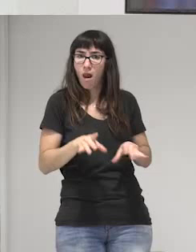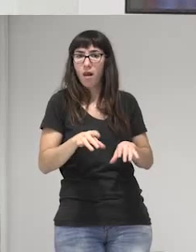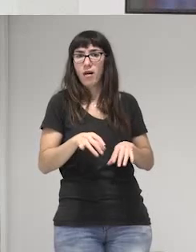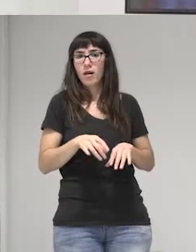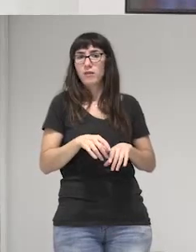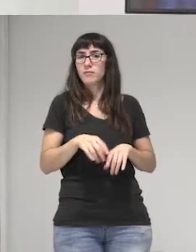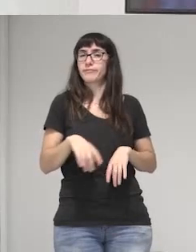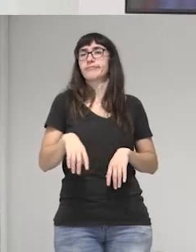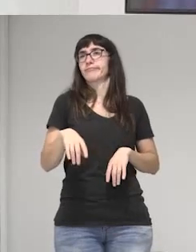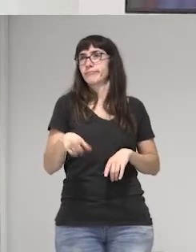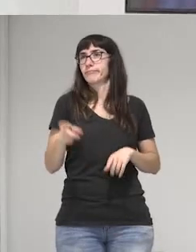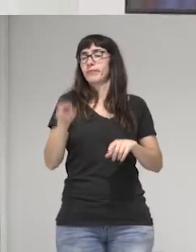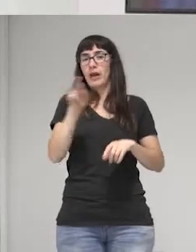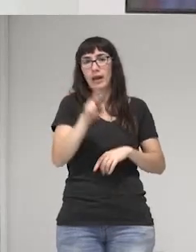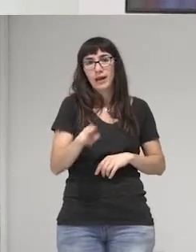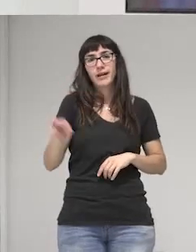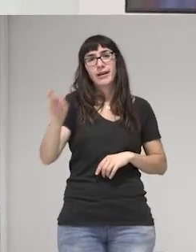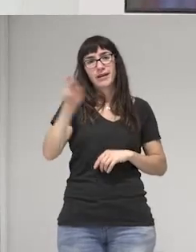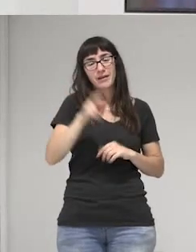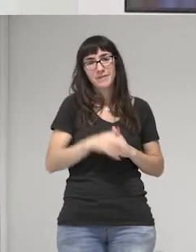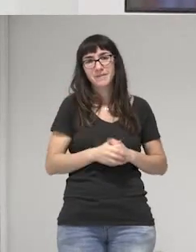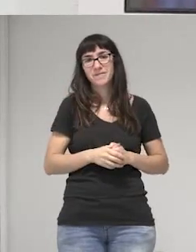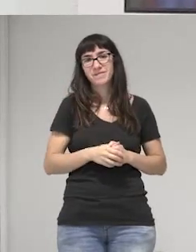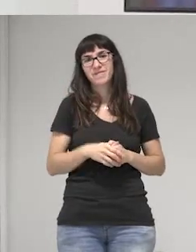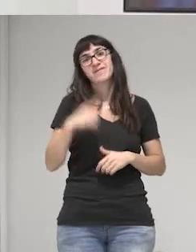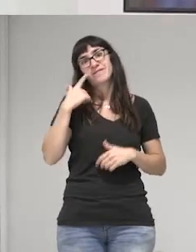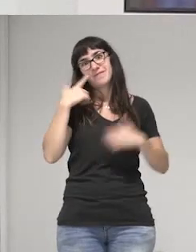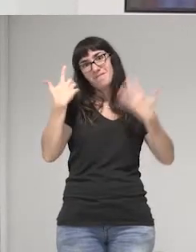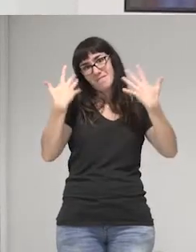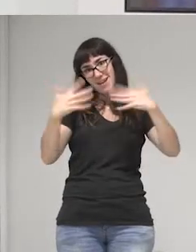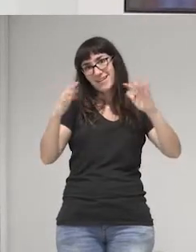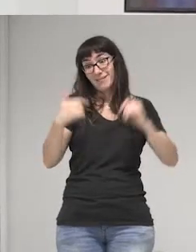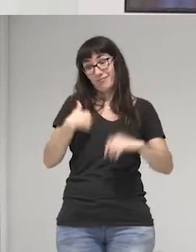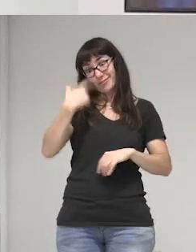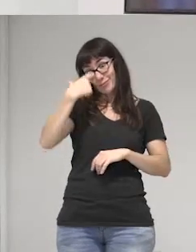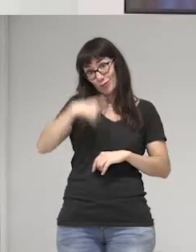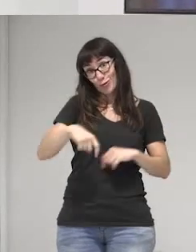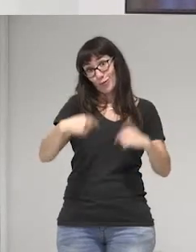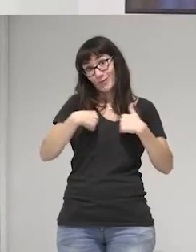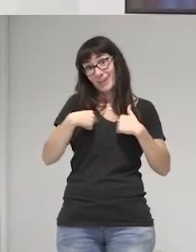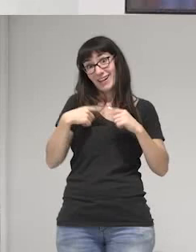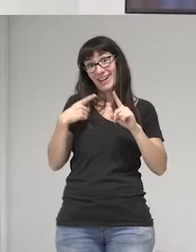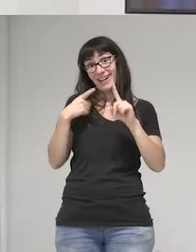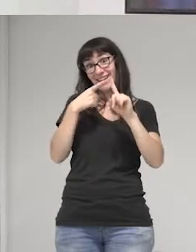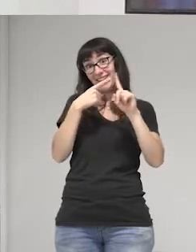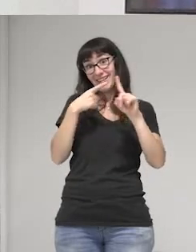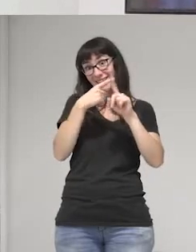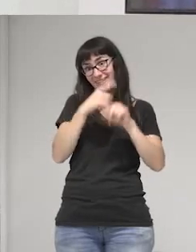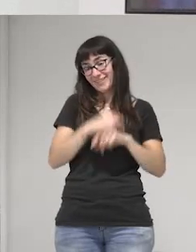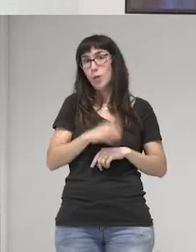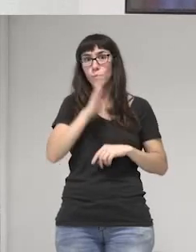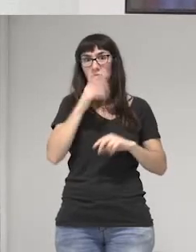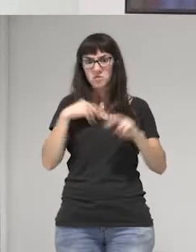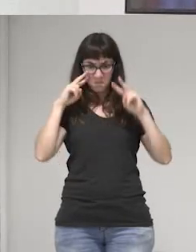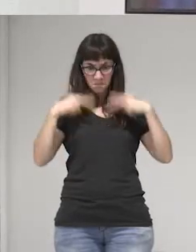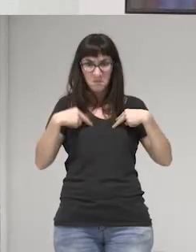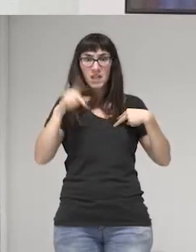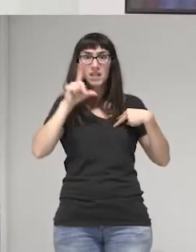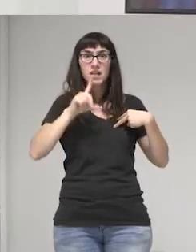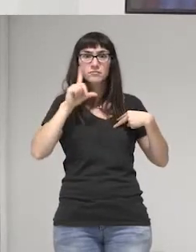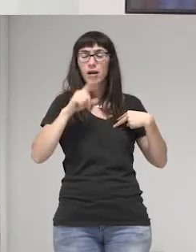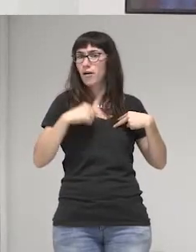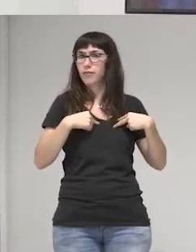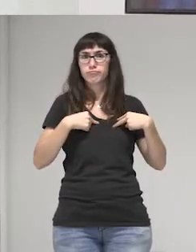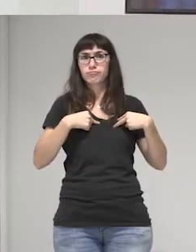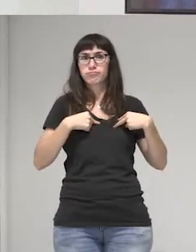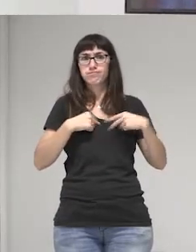referente. Y entonces, imagínense el referente. Bueno, pues me negué. Me negué a los